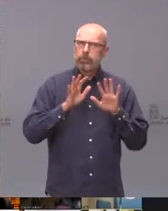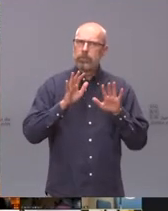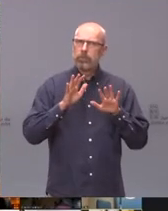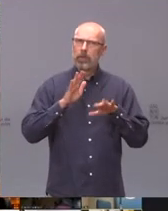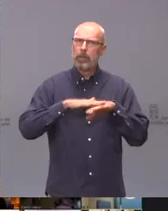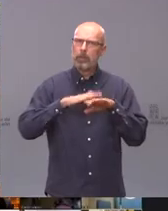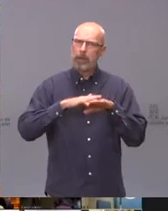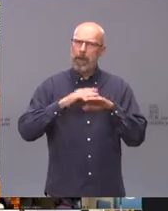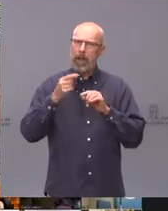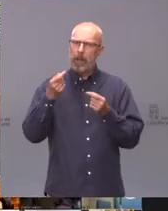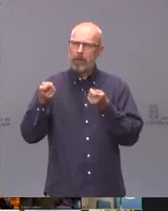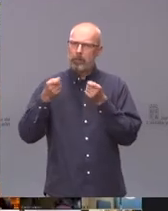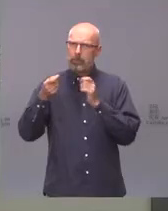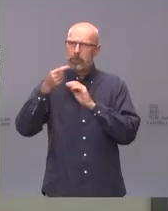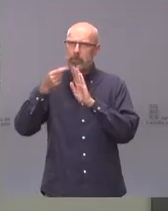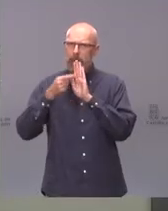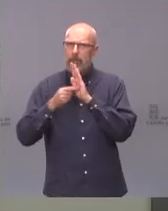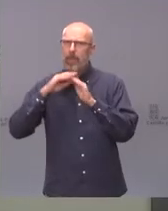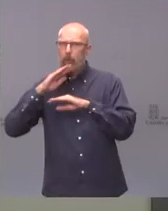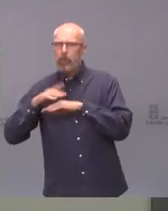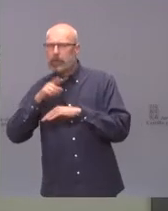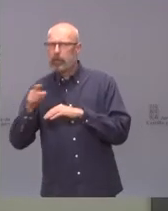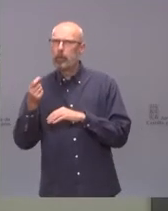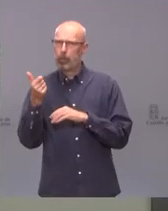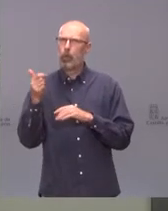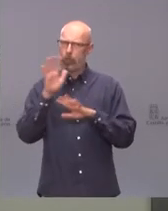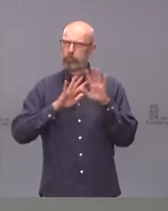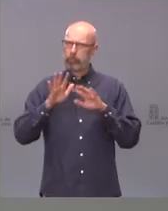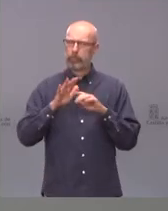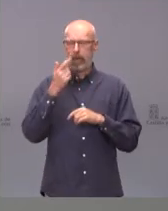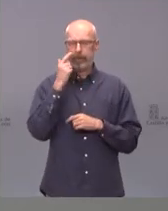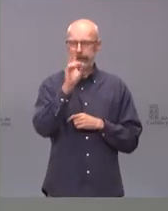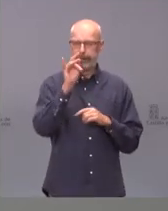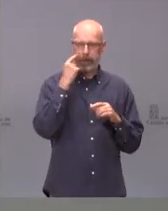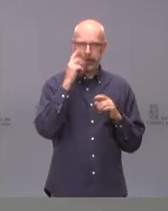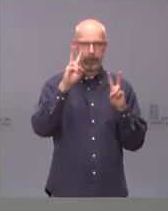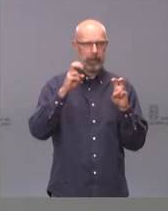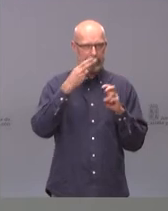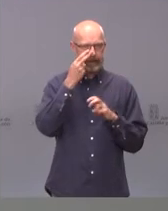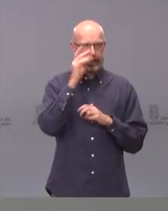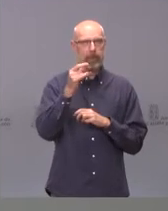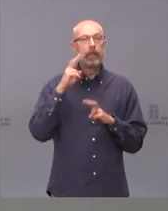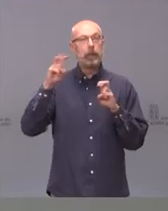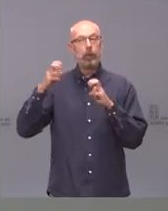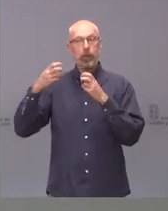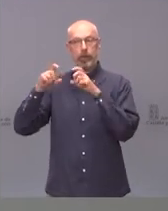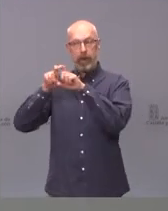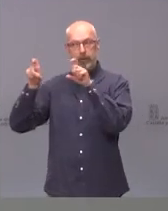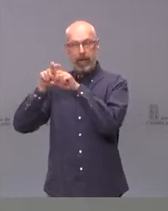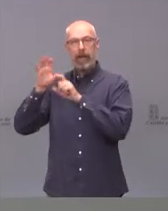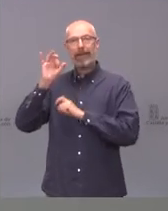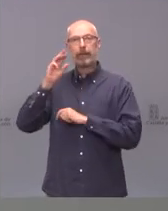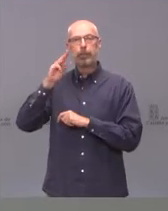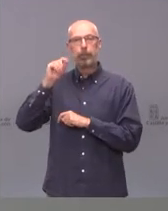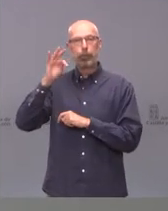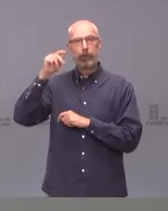contagios. Gracias. Bueno, vamos a ver. Preguntas muy interesantes. Fabricantes de Sputnik. Los fabricantes de Sputnik o sus intermediarios se